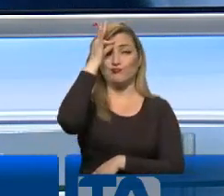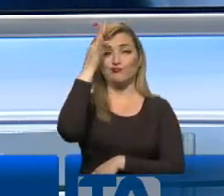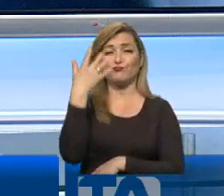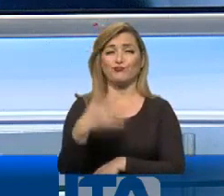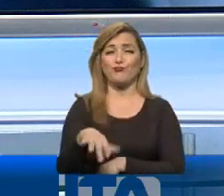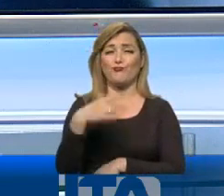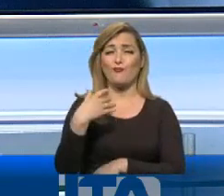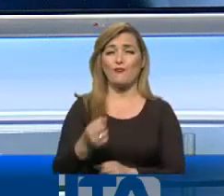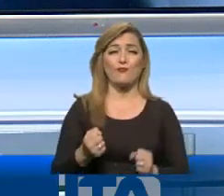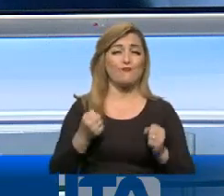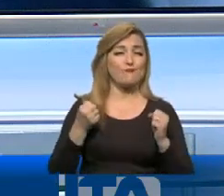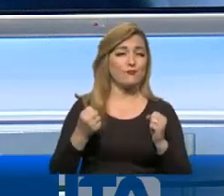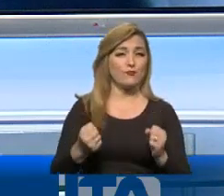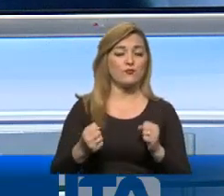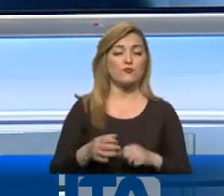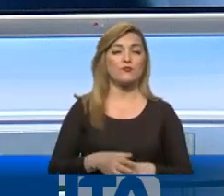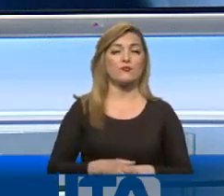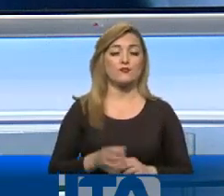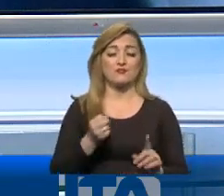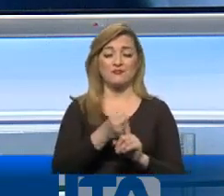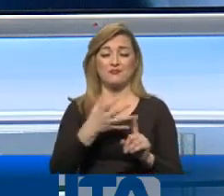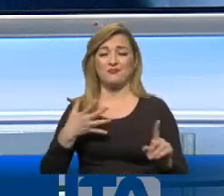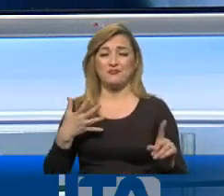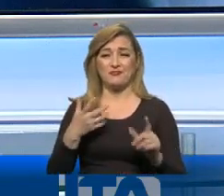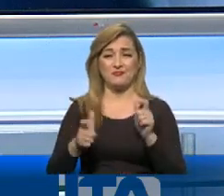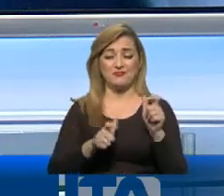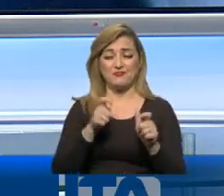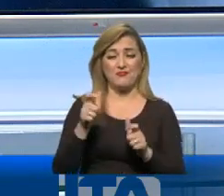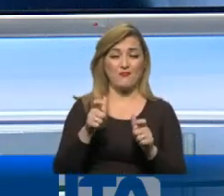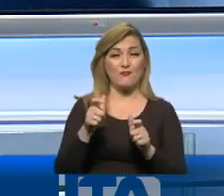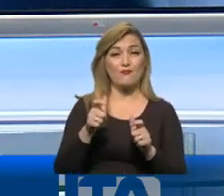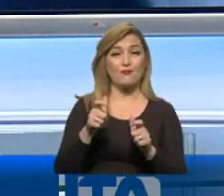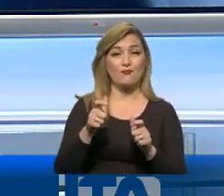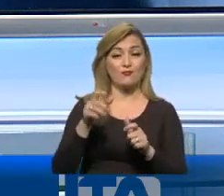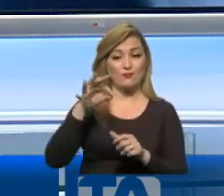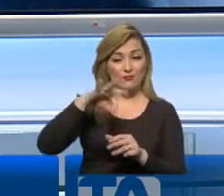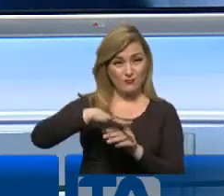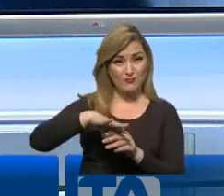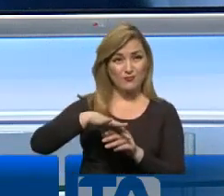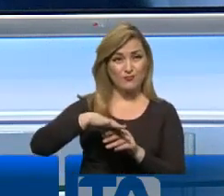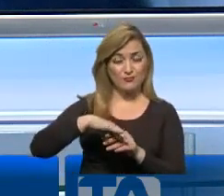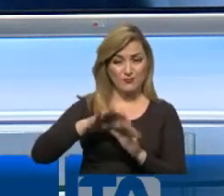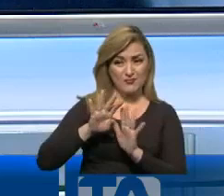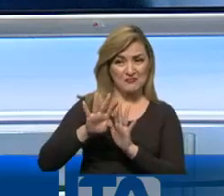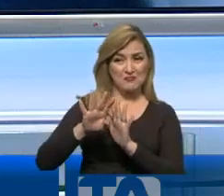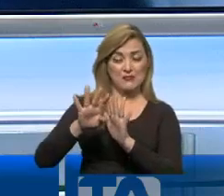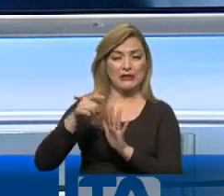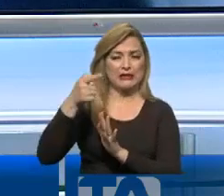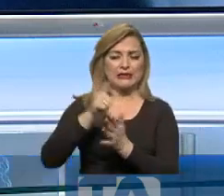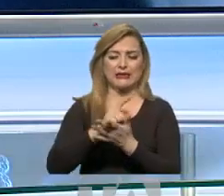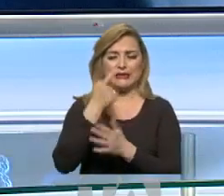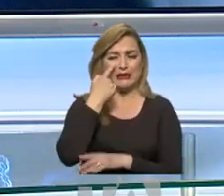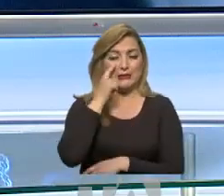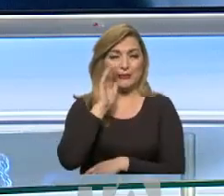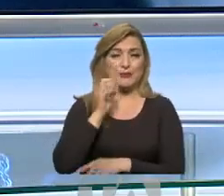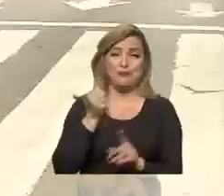límite y se espera recibir el impacto de las aglomeraciones del proceso electoral en las próximas semanas.